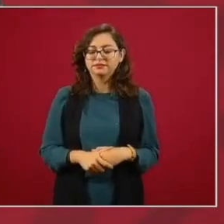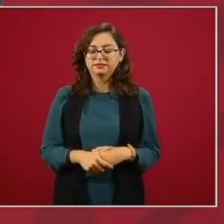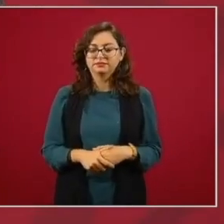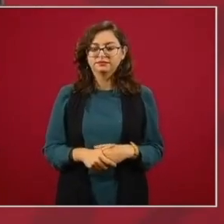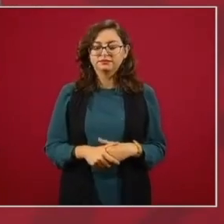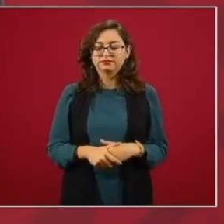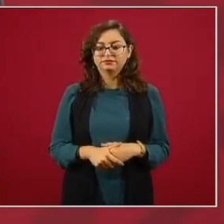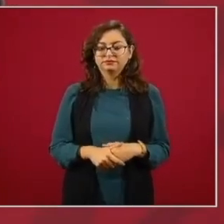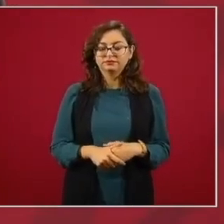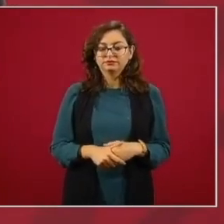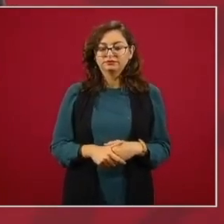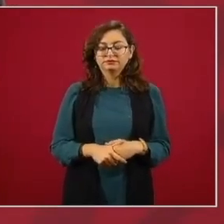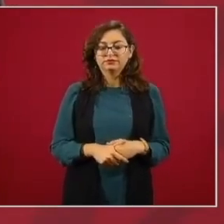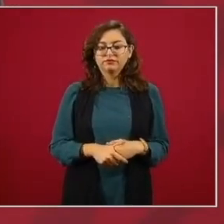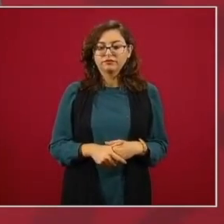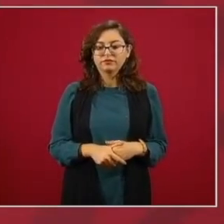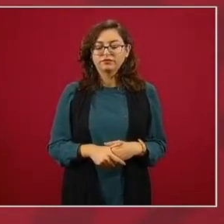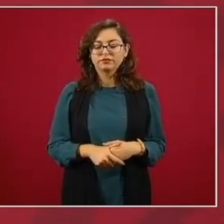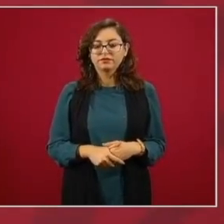¿saben